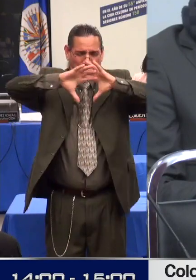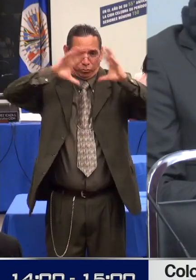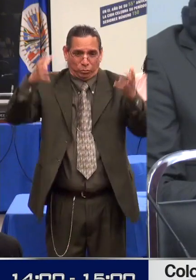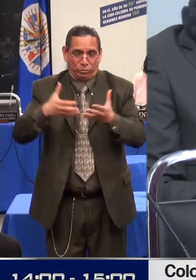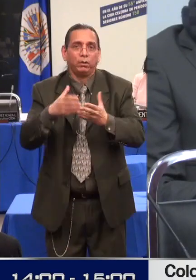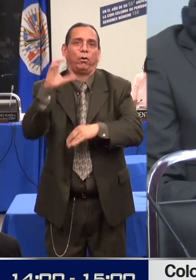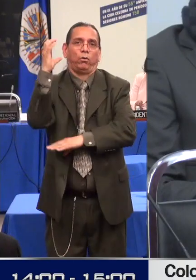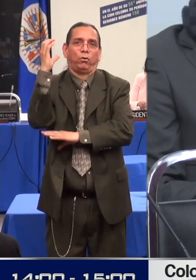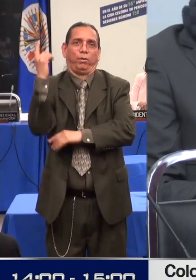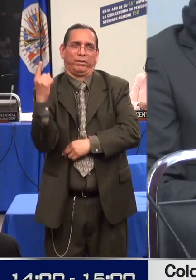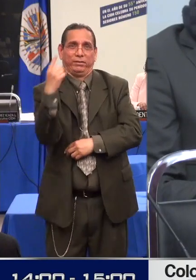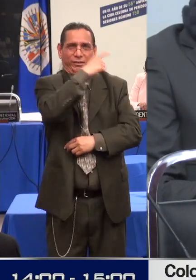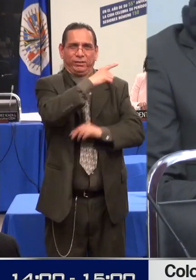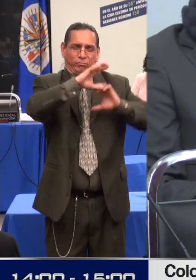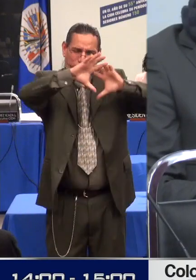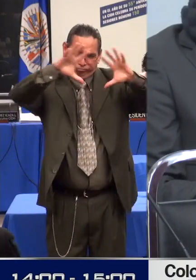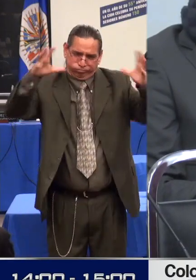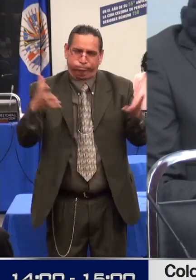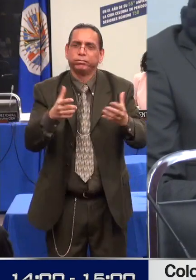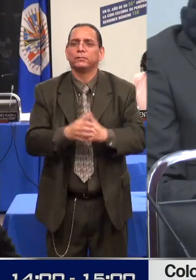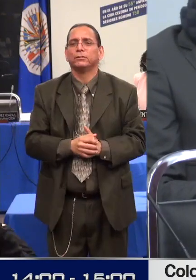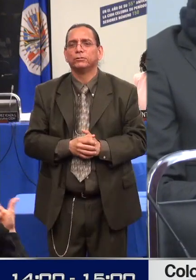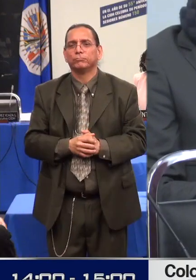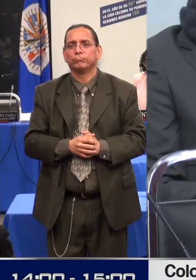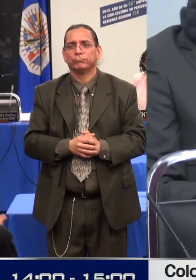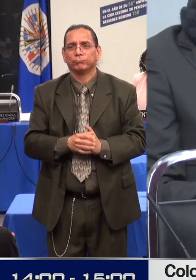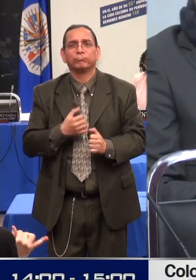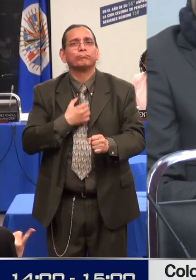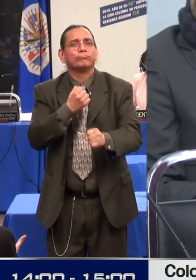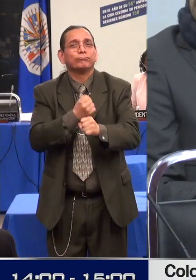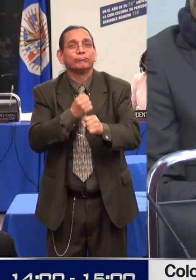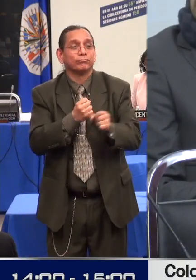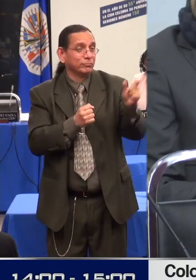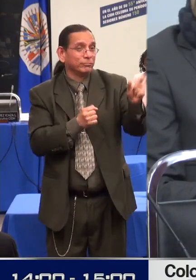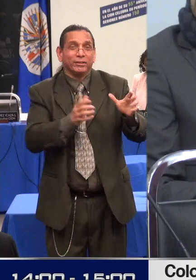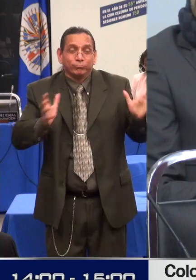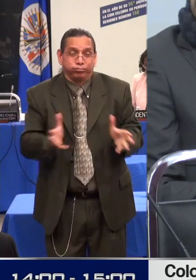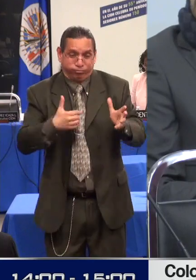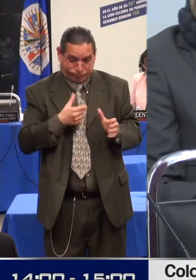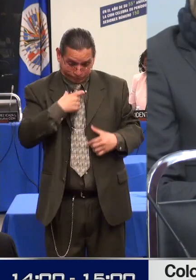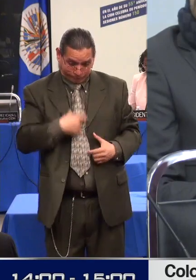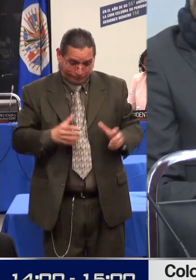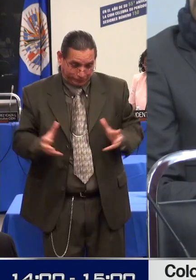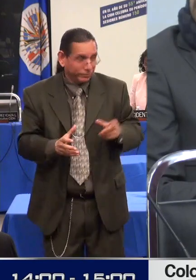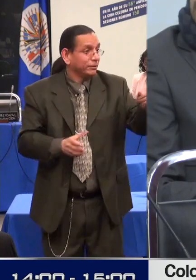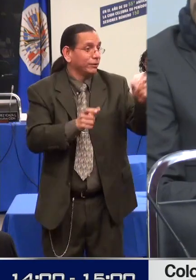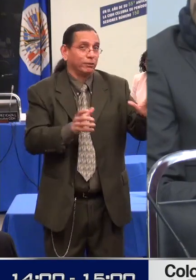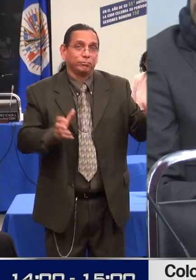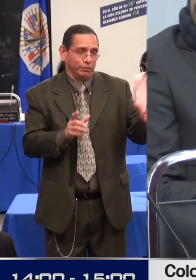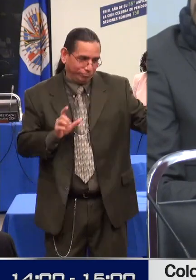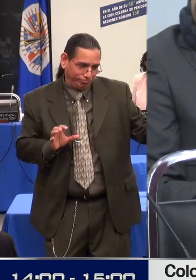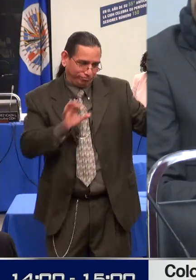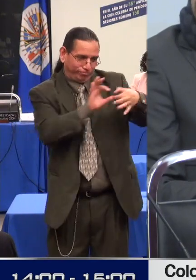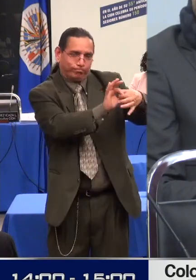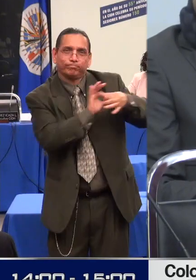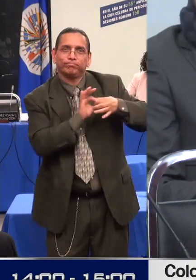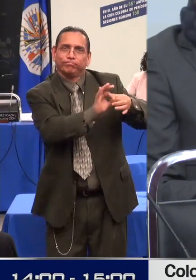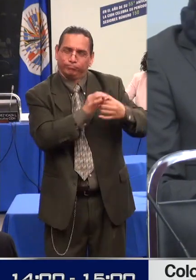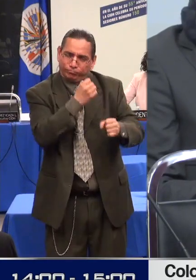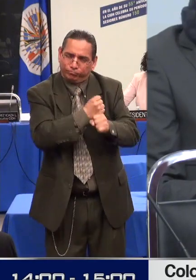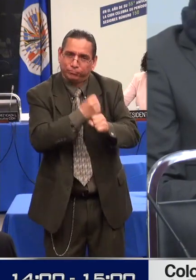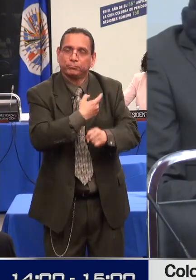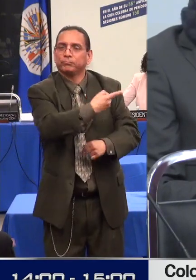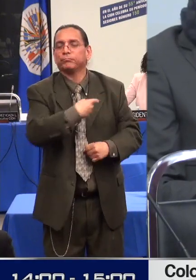región. Hemos solicitado esta audiencia con el fin de poner de presente ante la Comisión y ante el gobierno colombiano nuestra